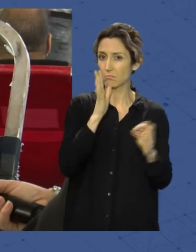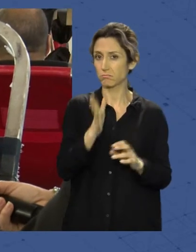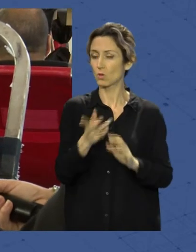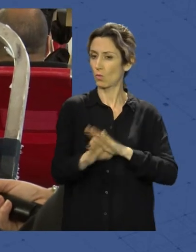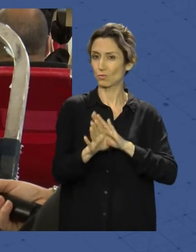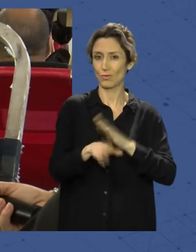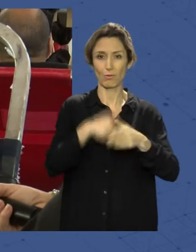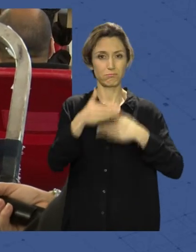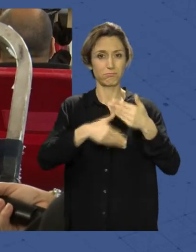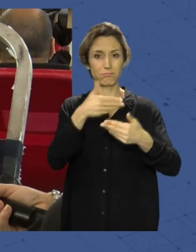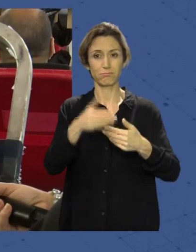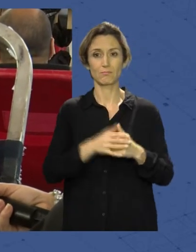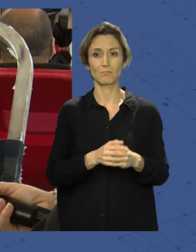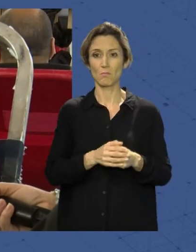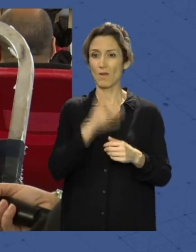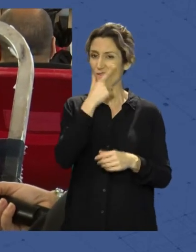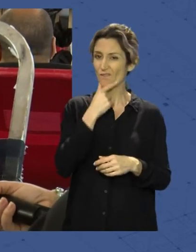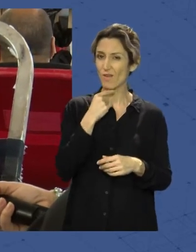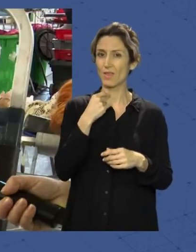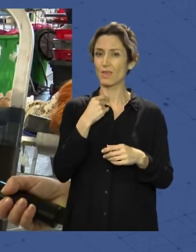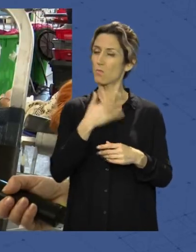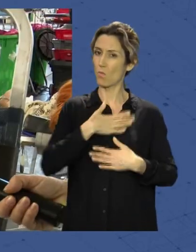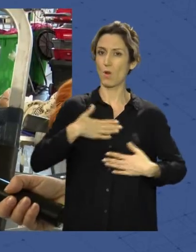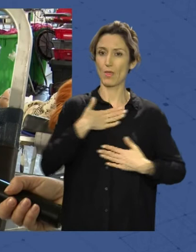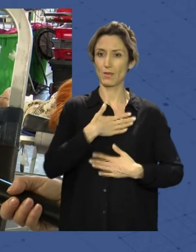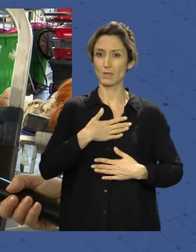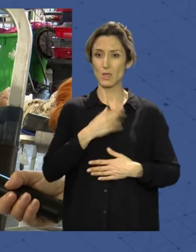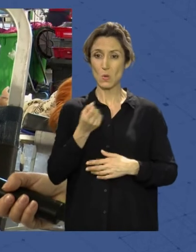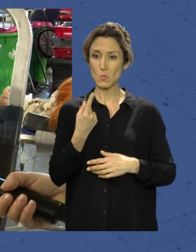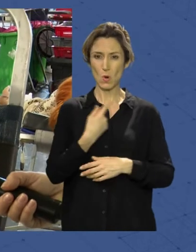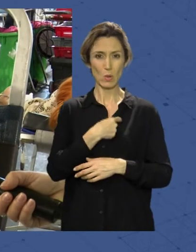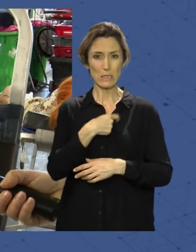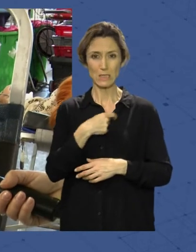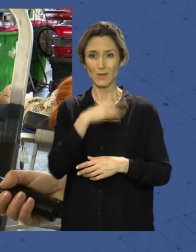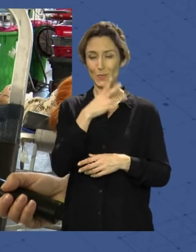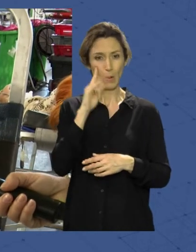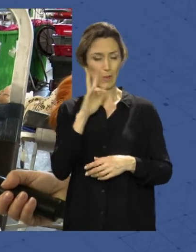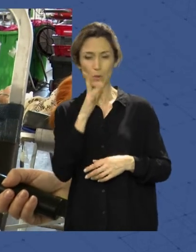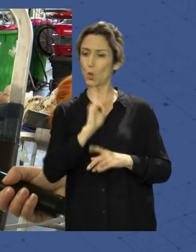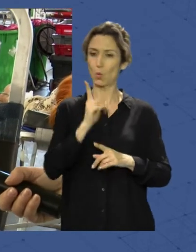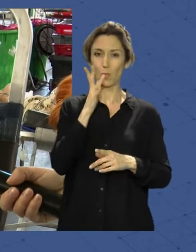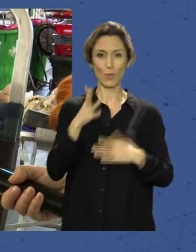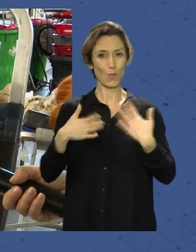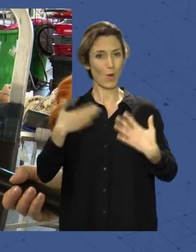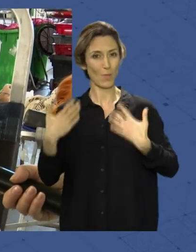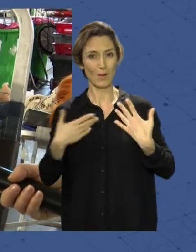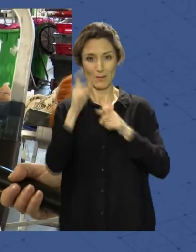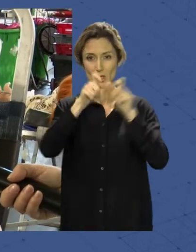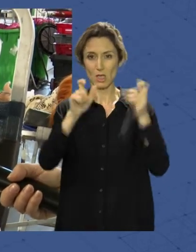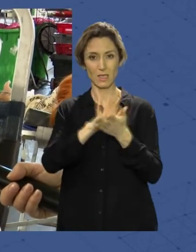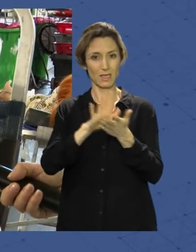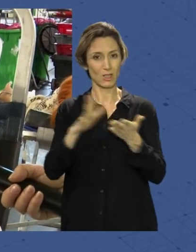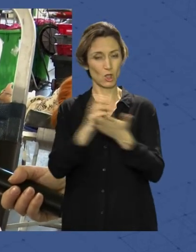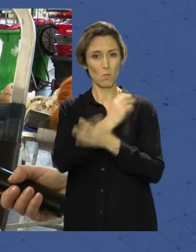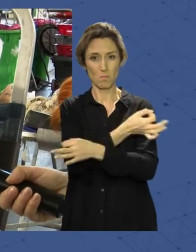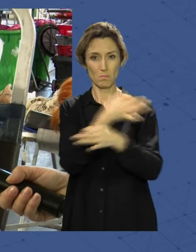día a día, así que muy fácil y muy agradecido. Venía un poco nerviosa por ver cómo es, pero que va la gente súper amable y todo muy tranquilo y la verdad